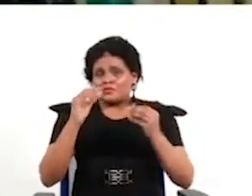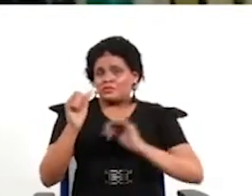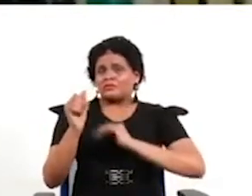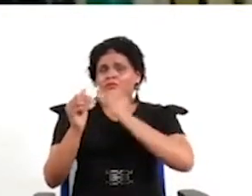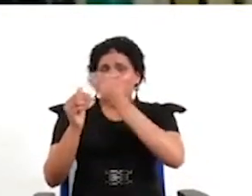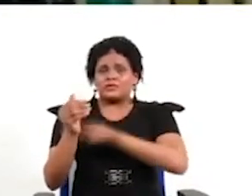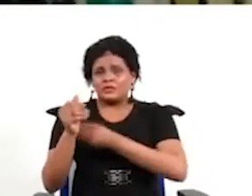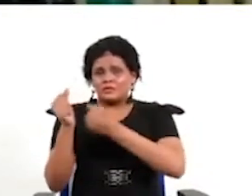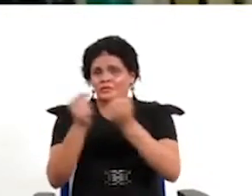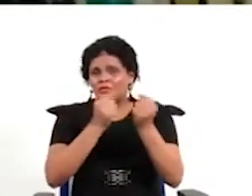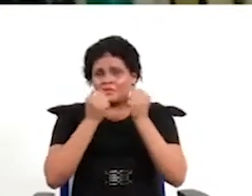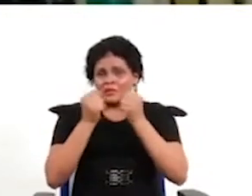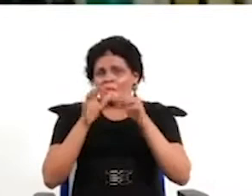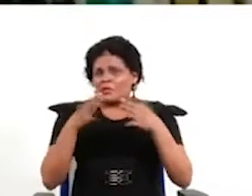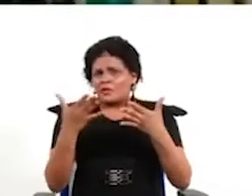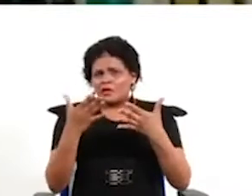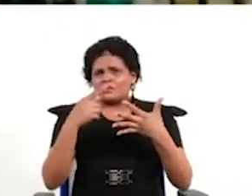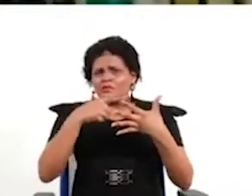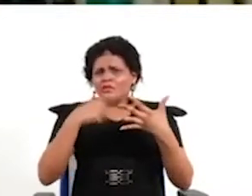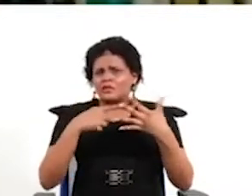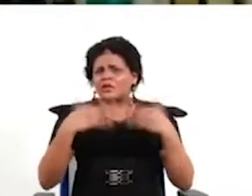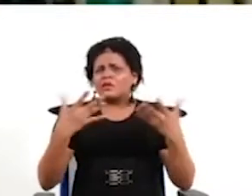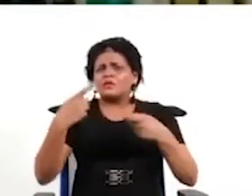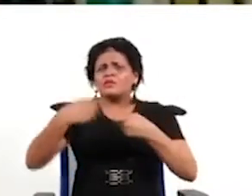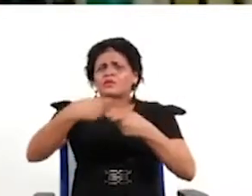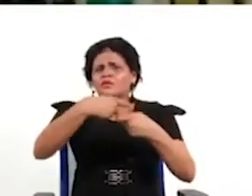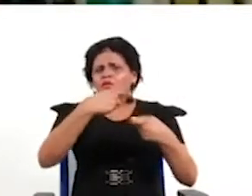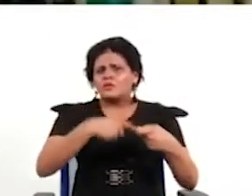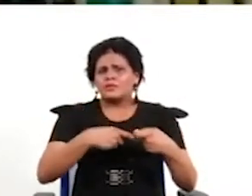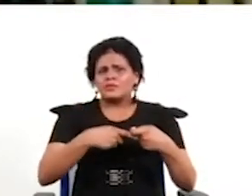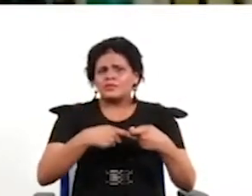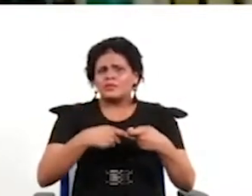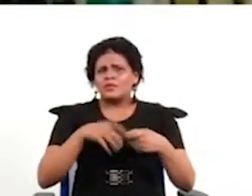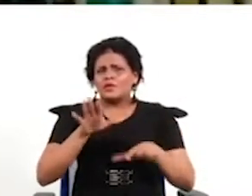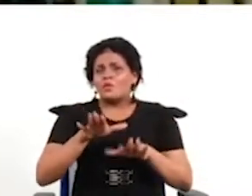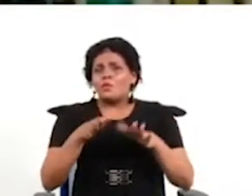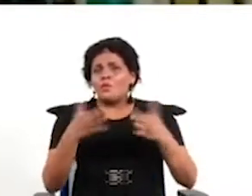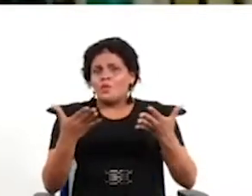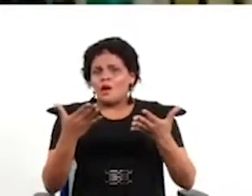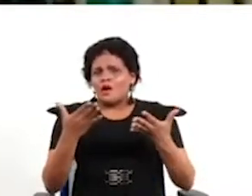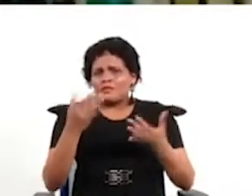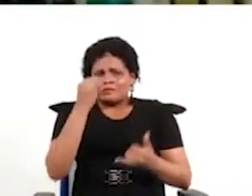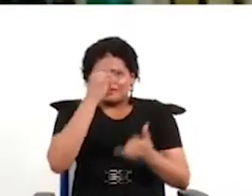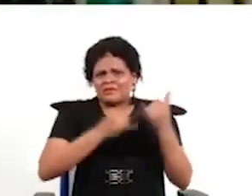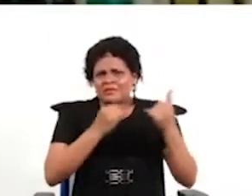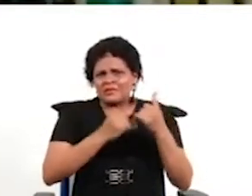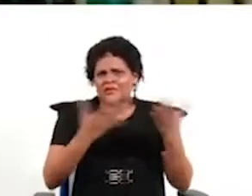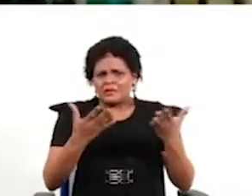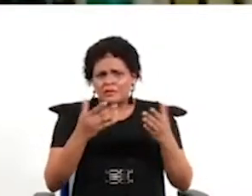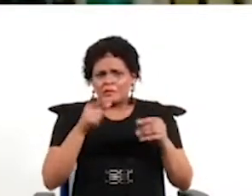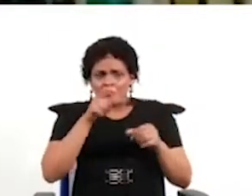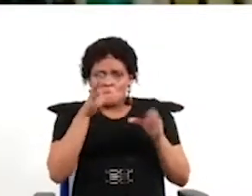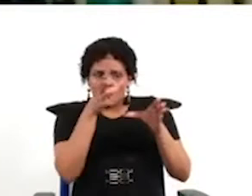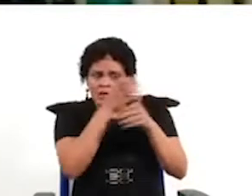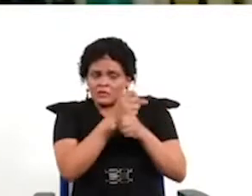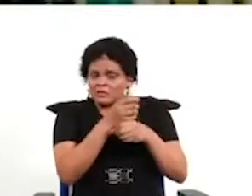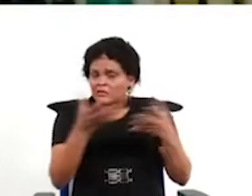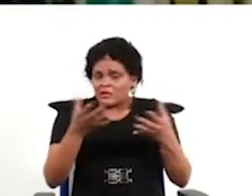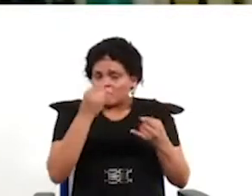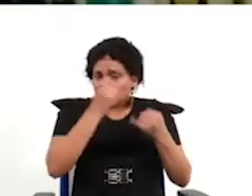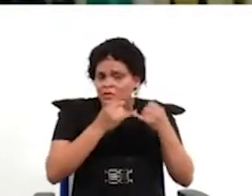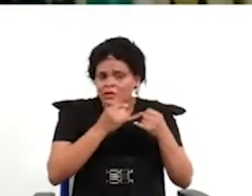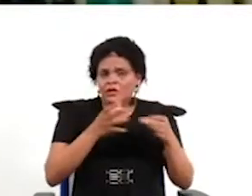en qué tipo de proceso participativo se está abriendo y cuál va a ser su final o sea qué se va a elaborar un documento